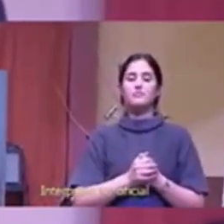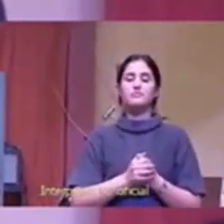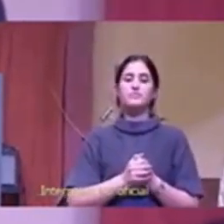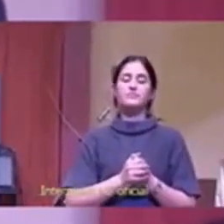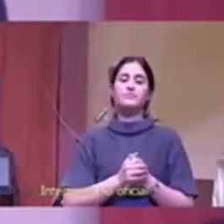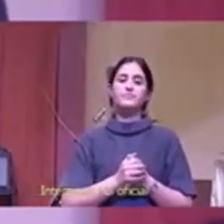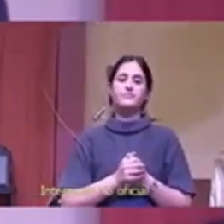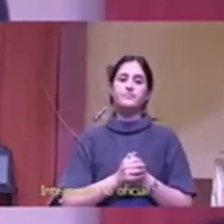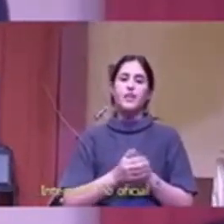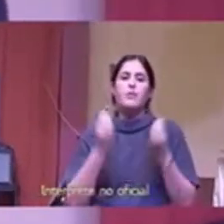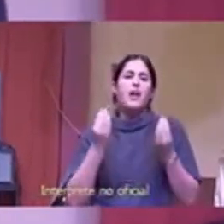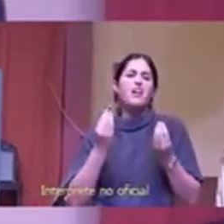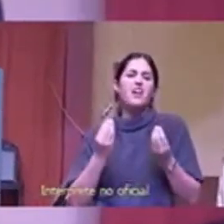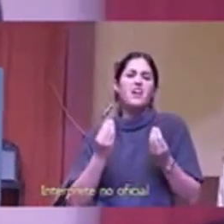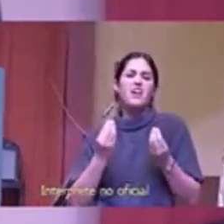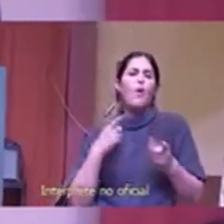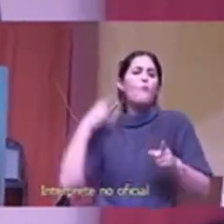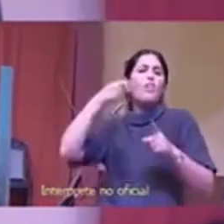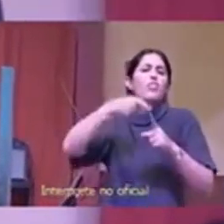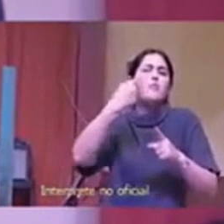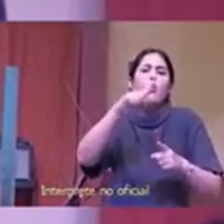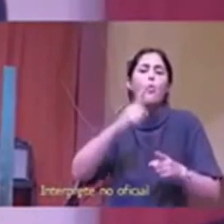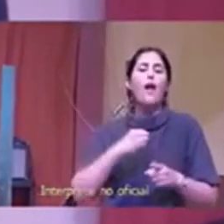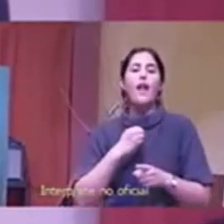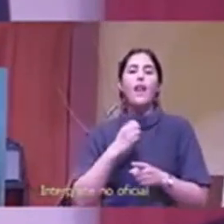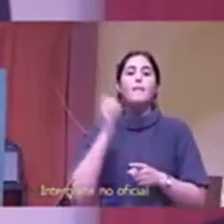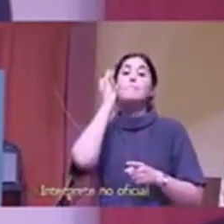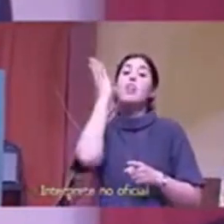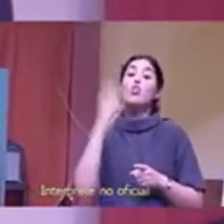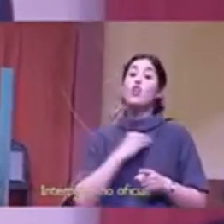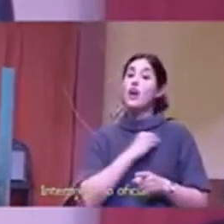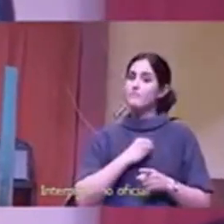para que él o ella pueda tener una relación con vos Señor